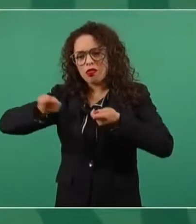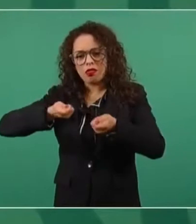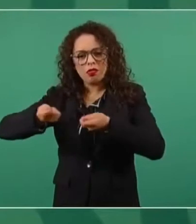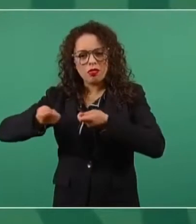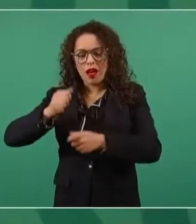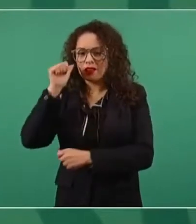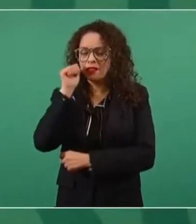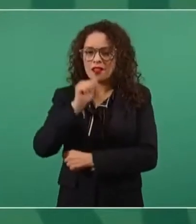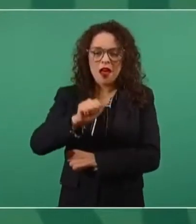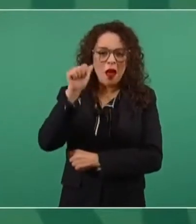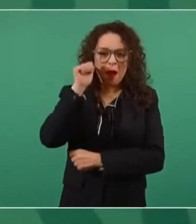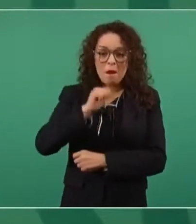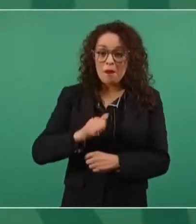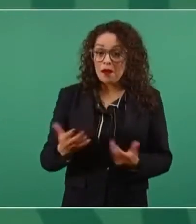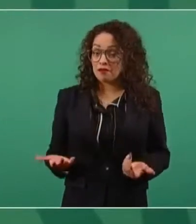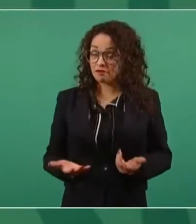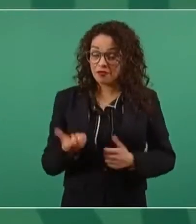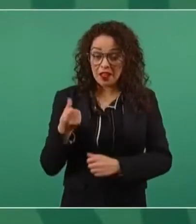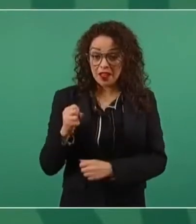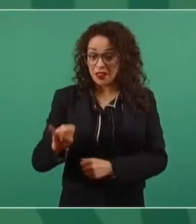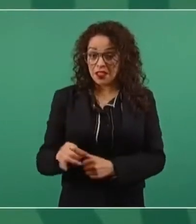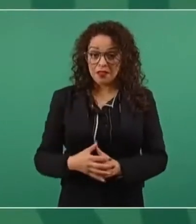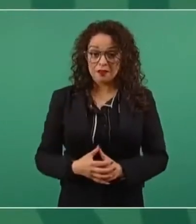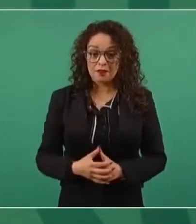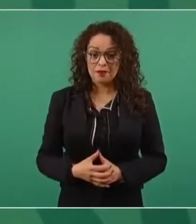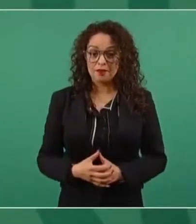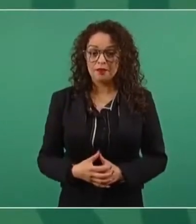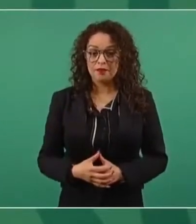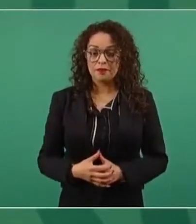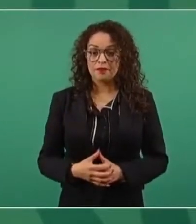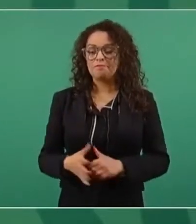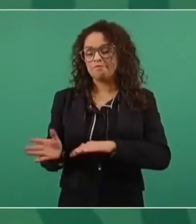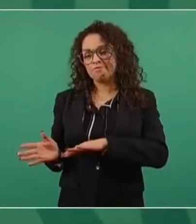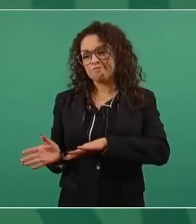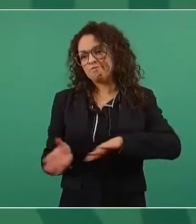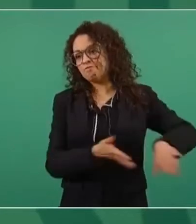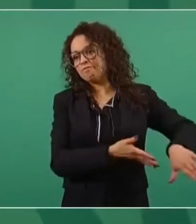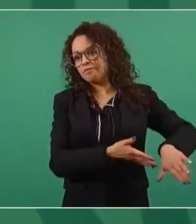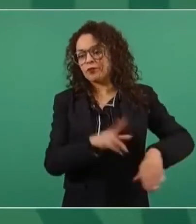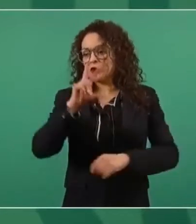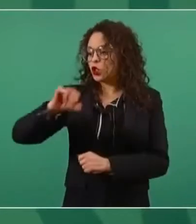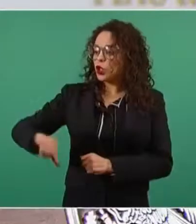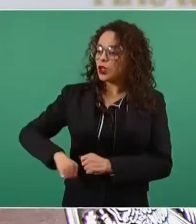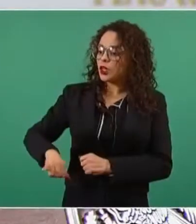y han excluido al pueblo.